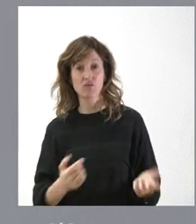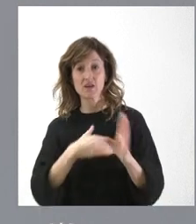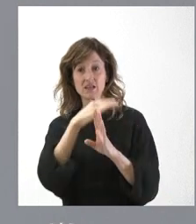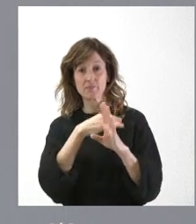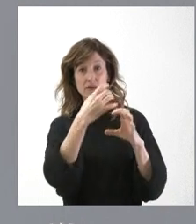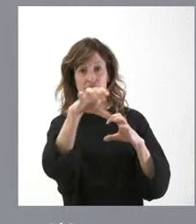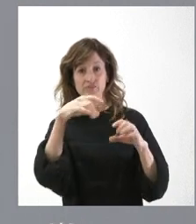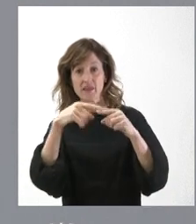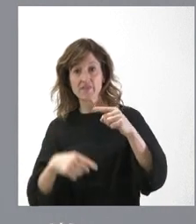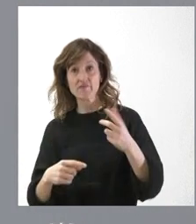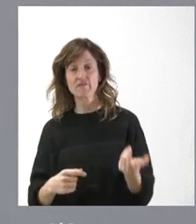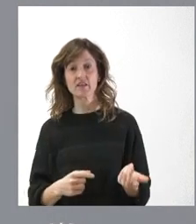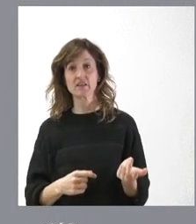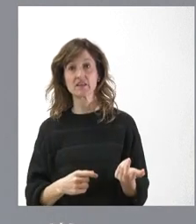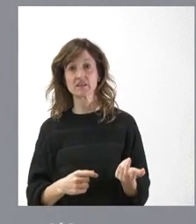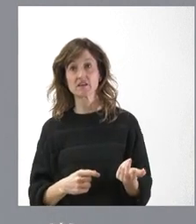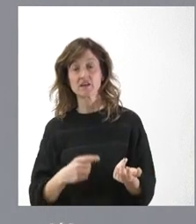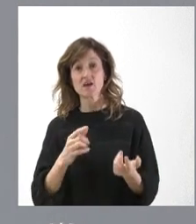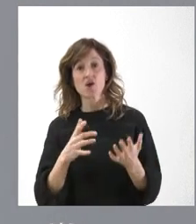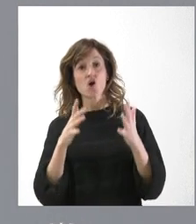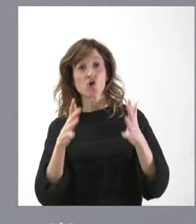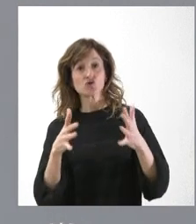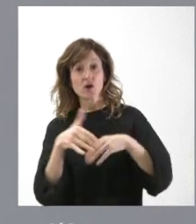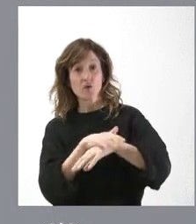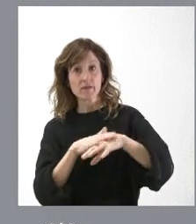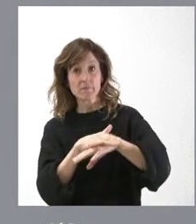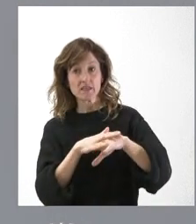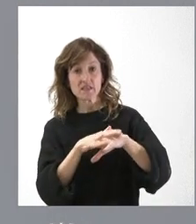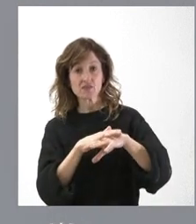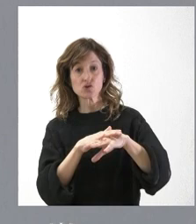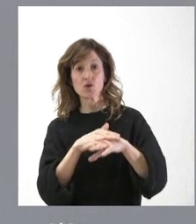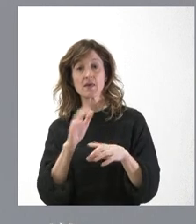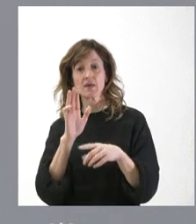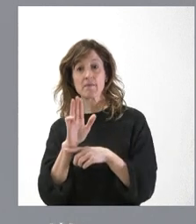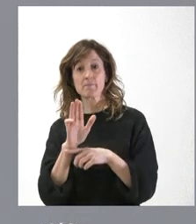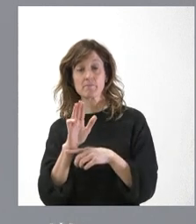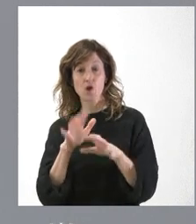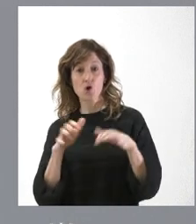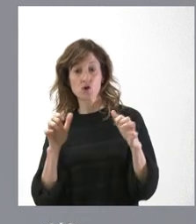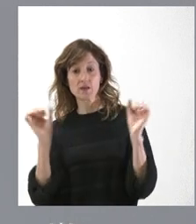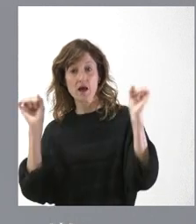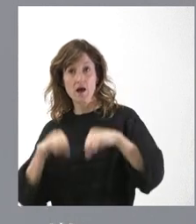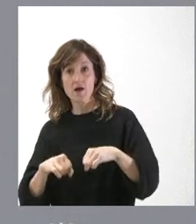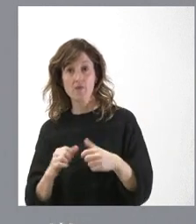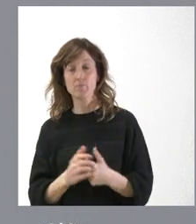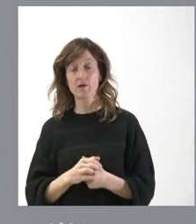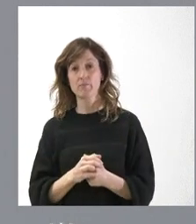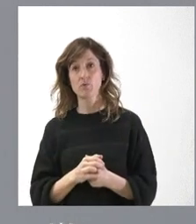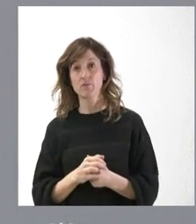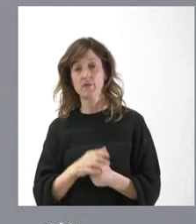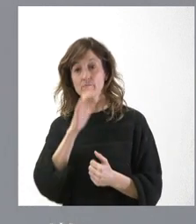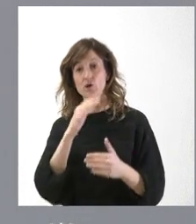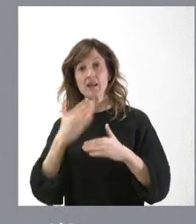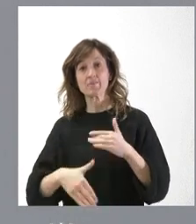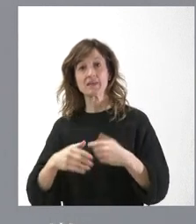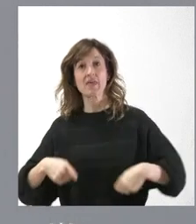distribución del déficit, de lo que es un acuerdo del Consejo de Ministros y de lo que es un acuerdo parlamentario ayer en las Cortes de Castilla y de acuerdo de